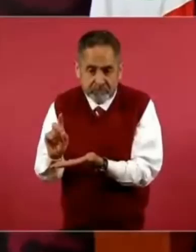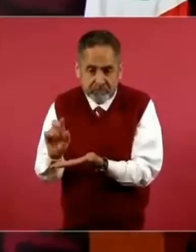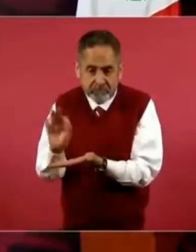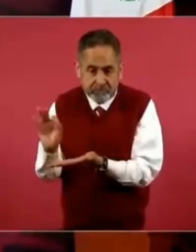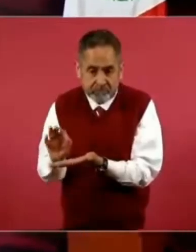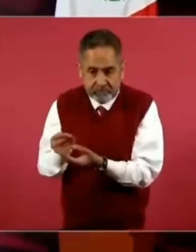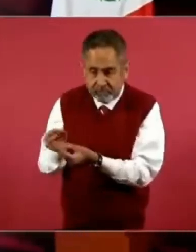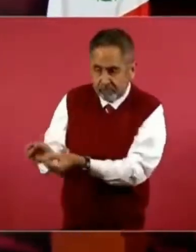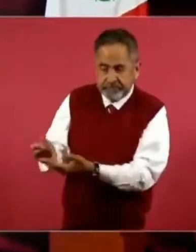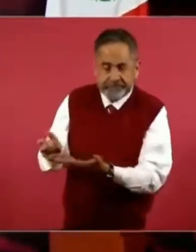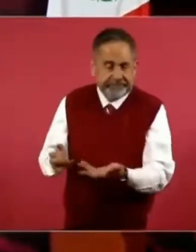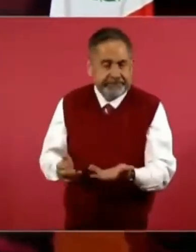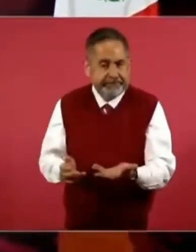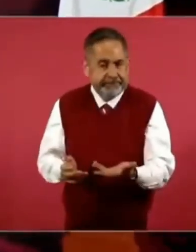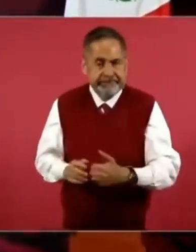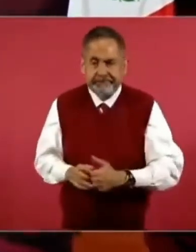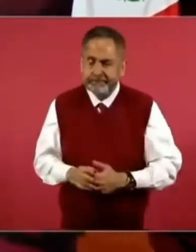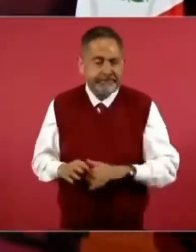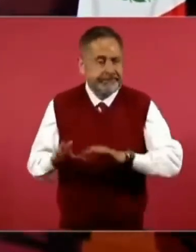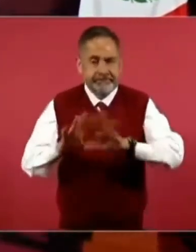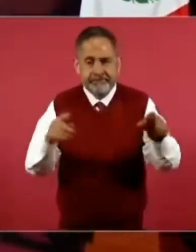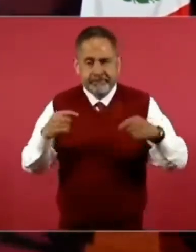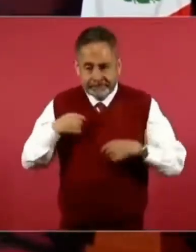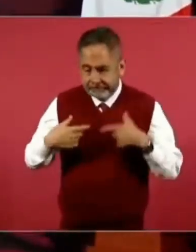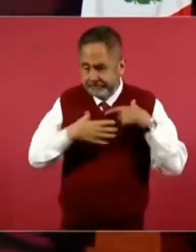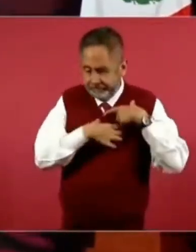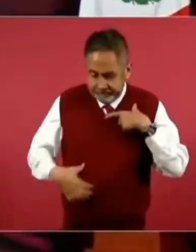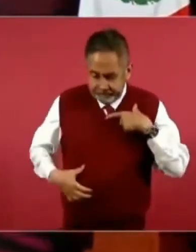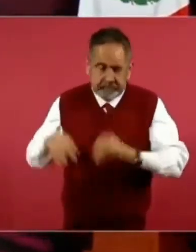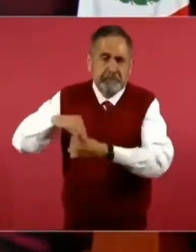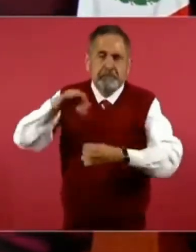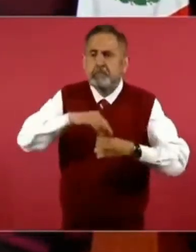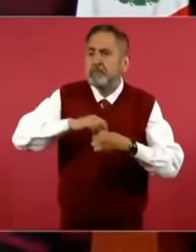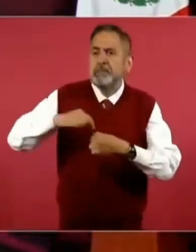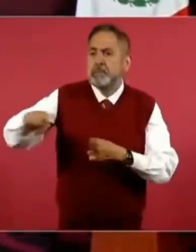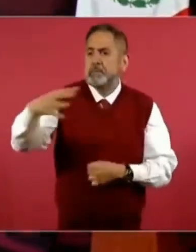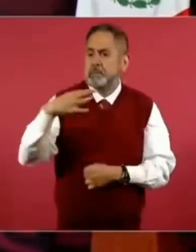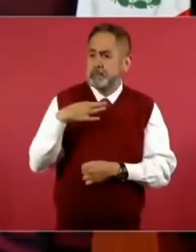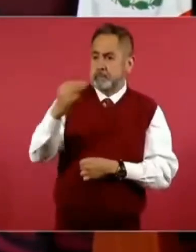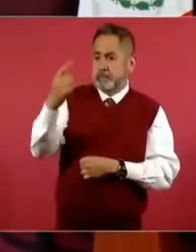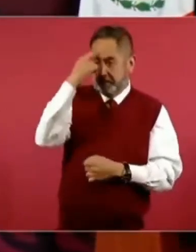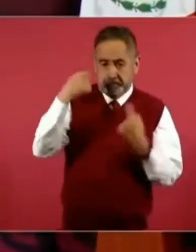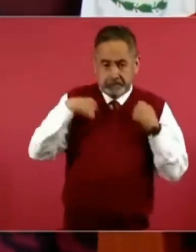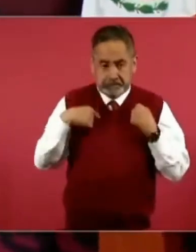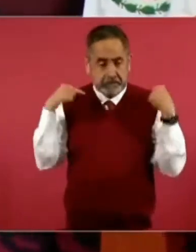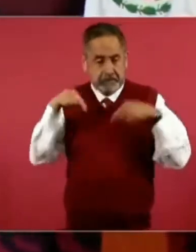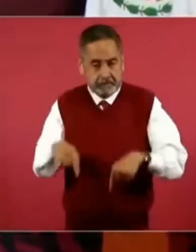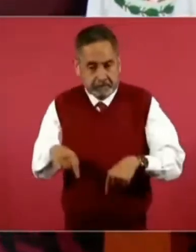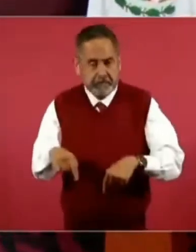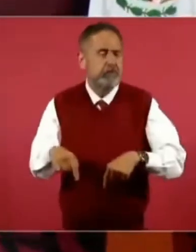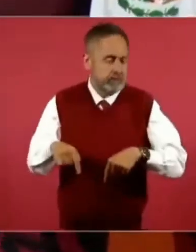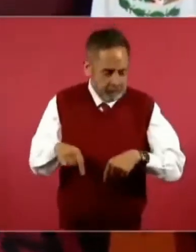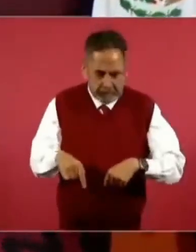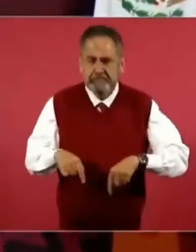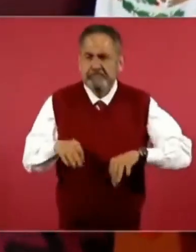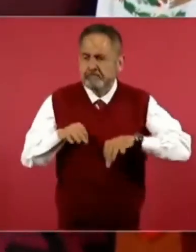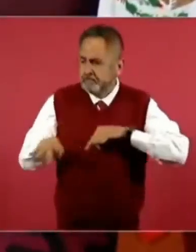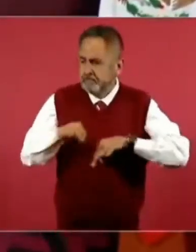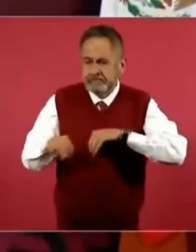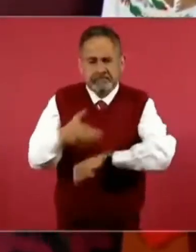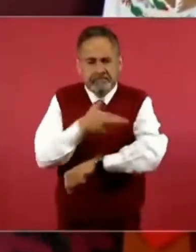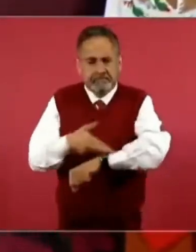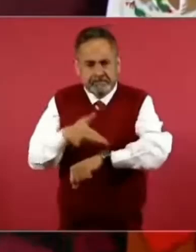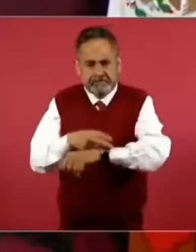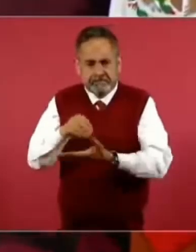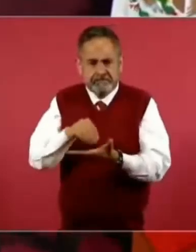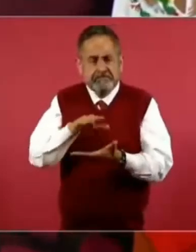Entonces, llegamos nosotros por voluntad del pueblo y se establece, eso